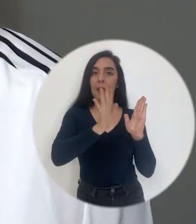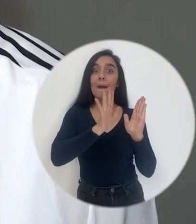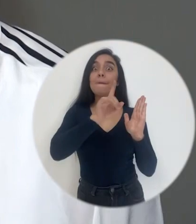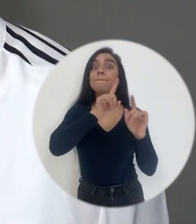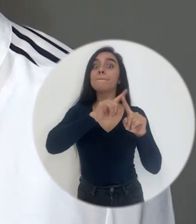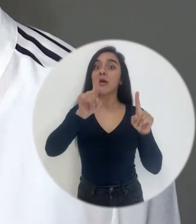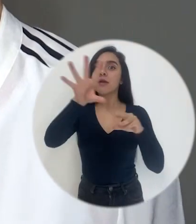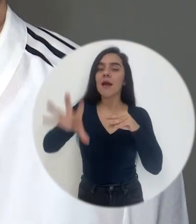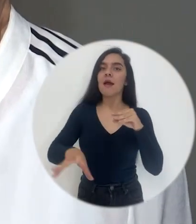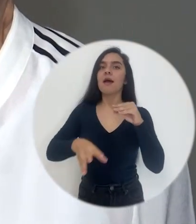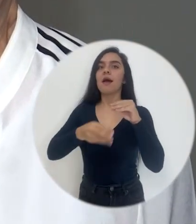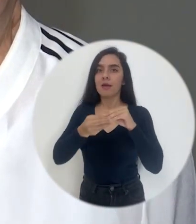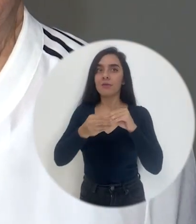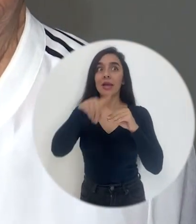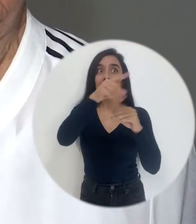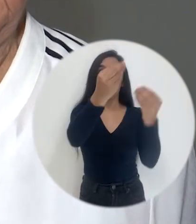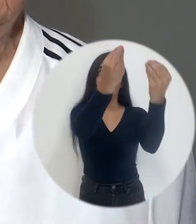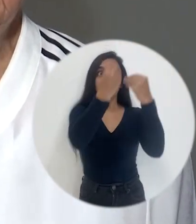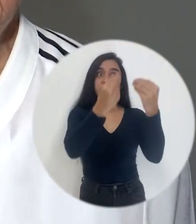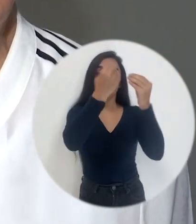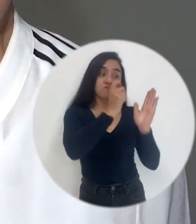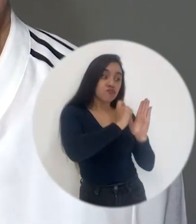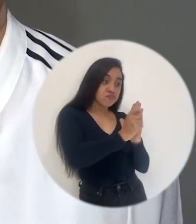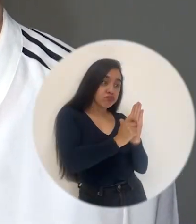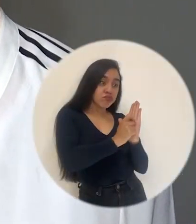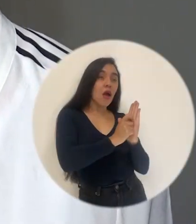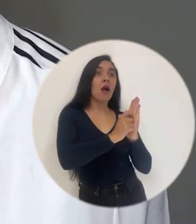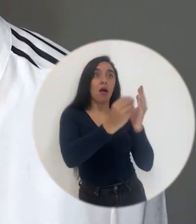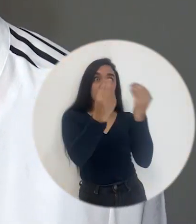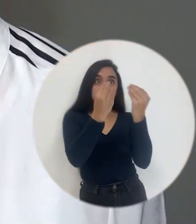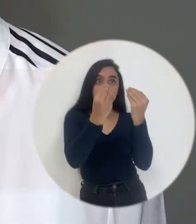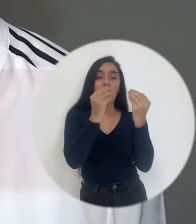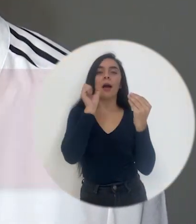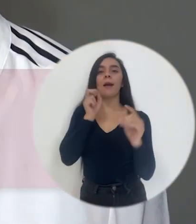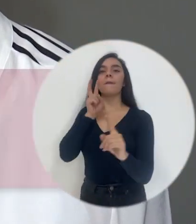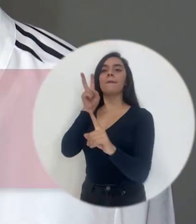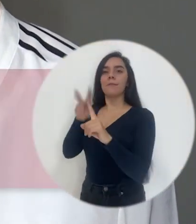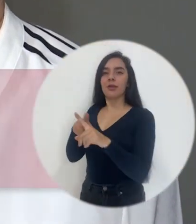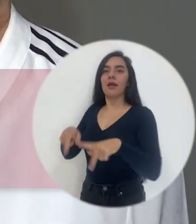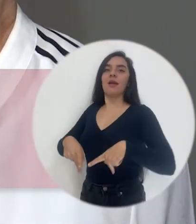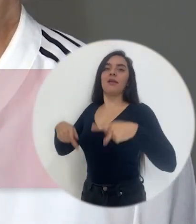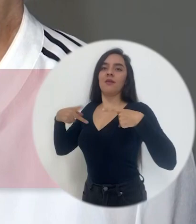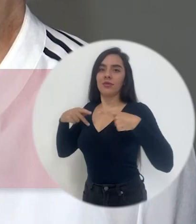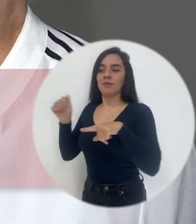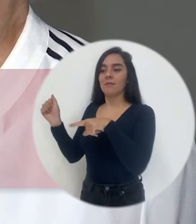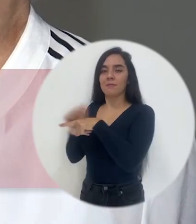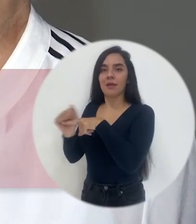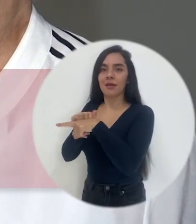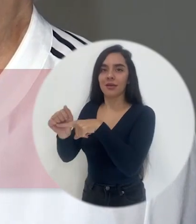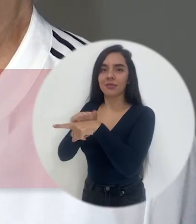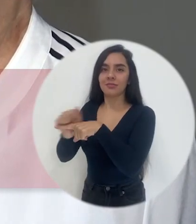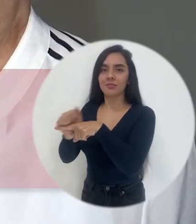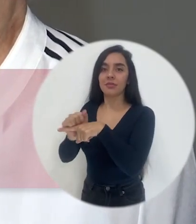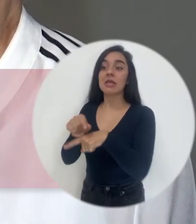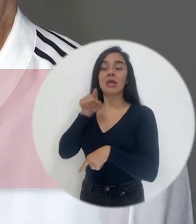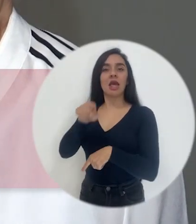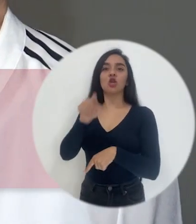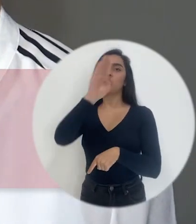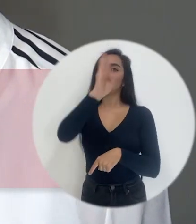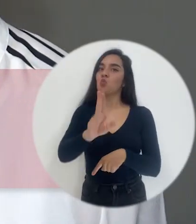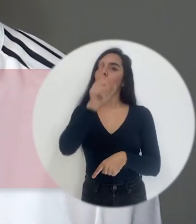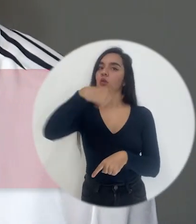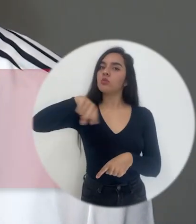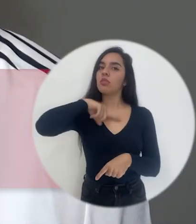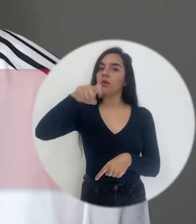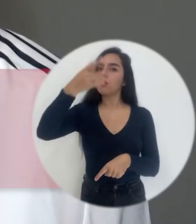enseñanzas iban directamente a la práctica, lo cual nunca debemos olvidar, que